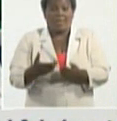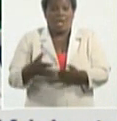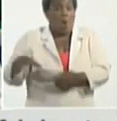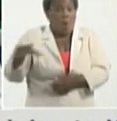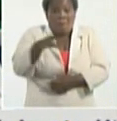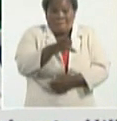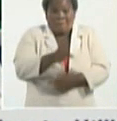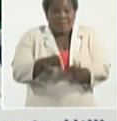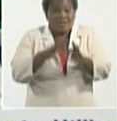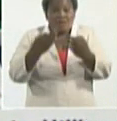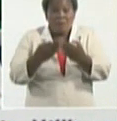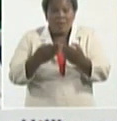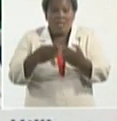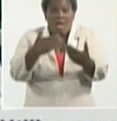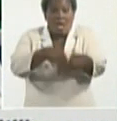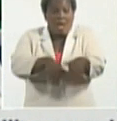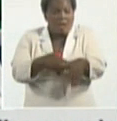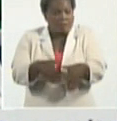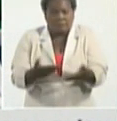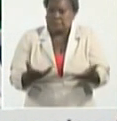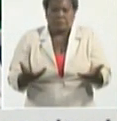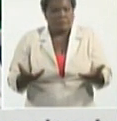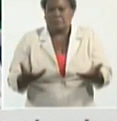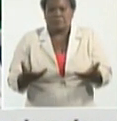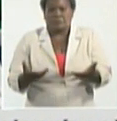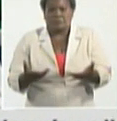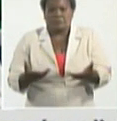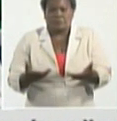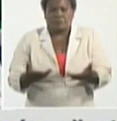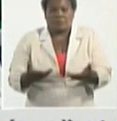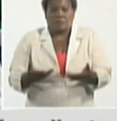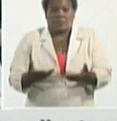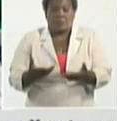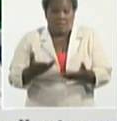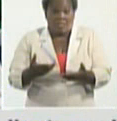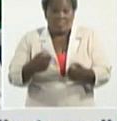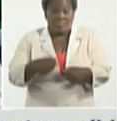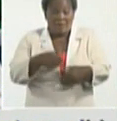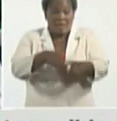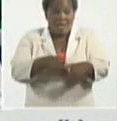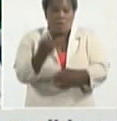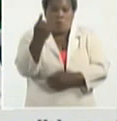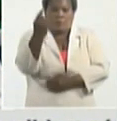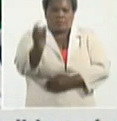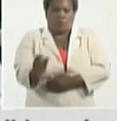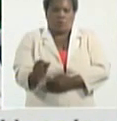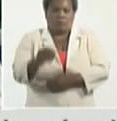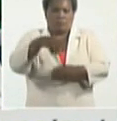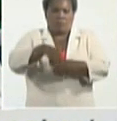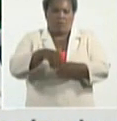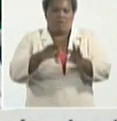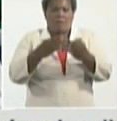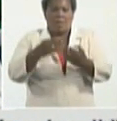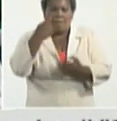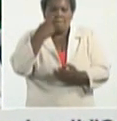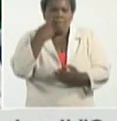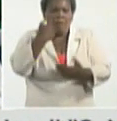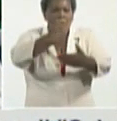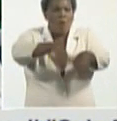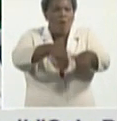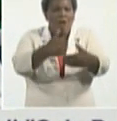número de personas que todavía nosotros estamos viendo en las en las calles